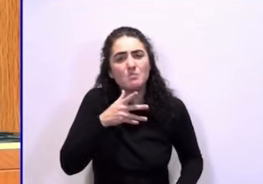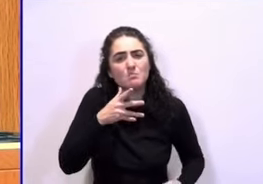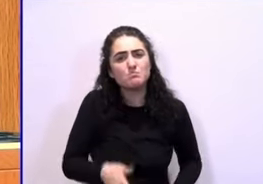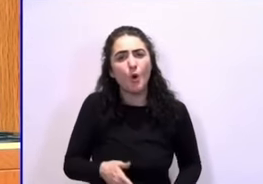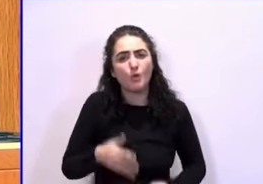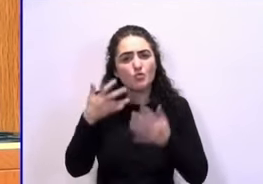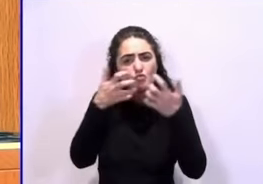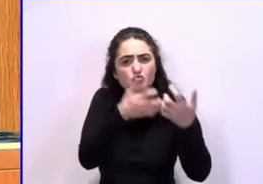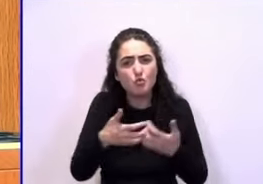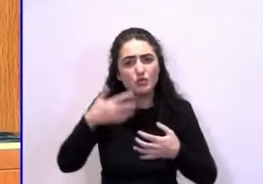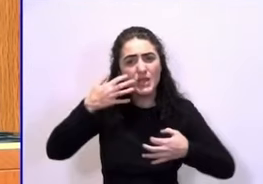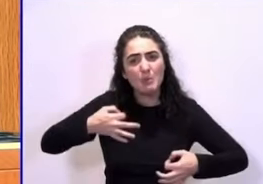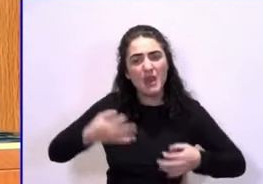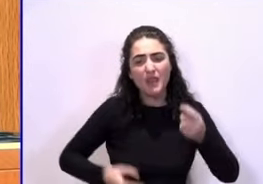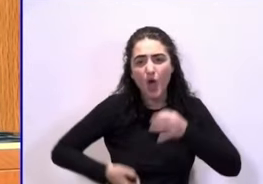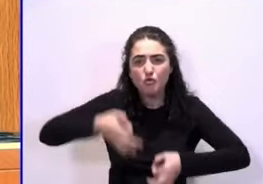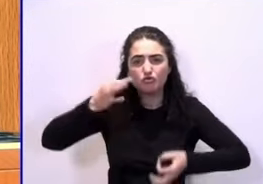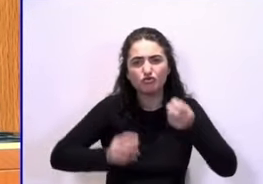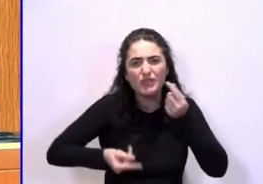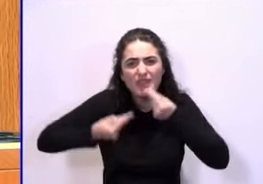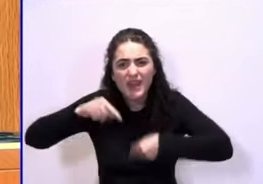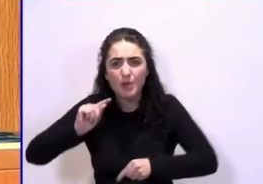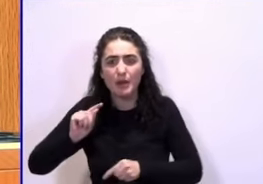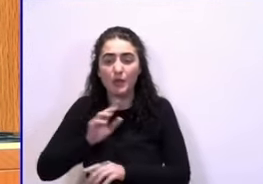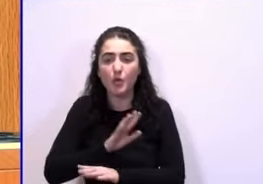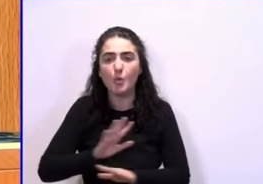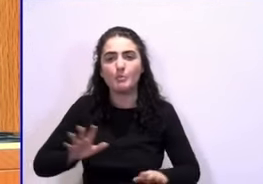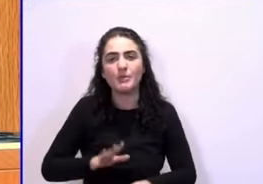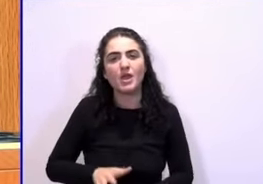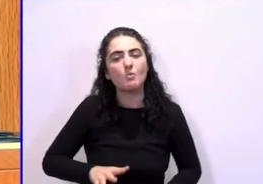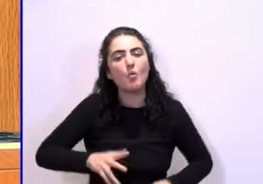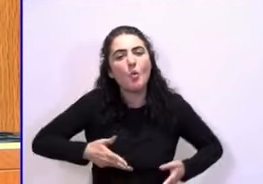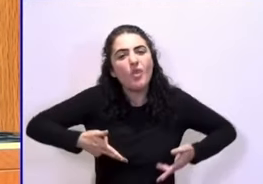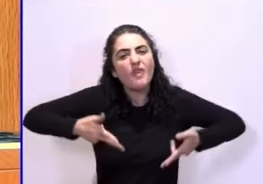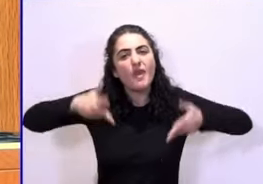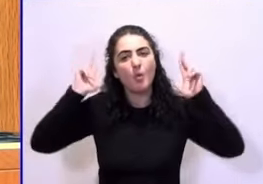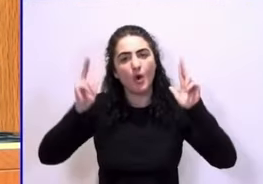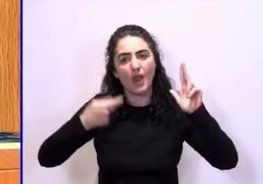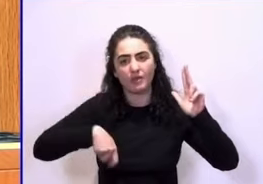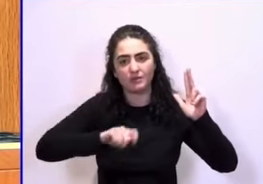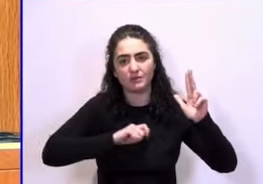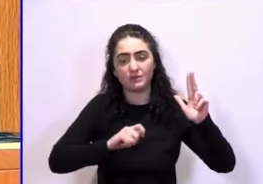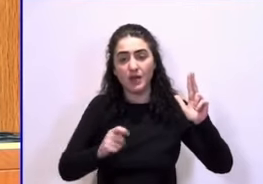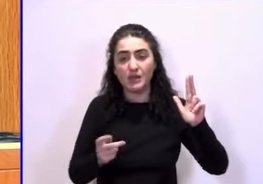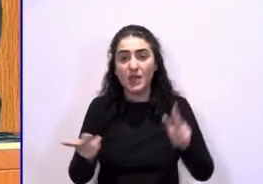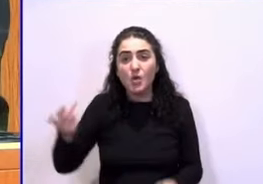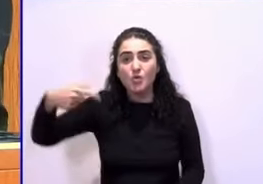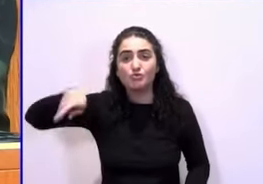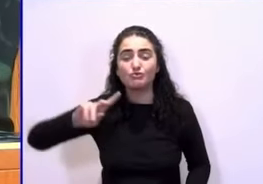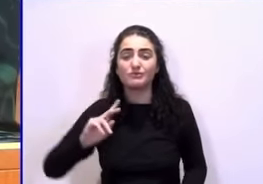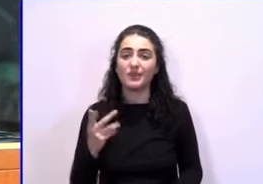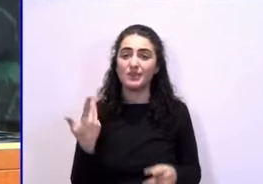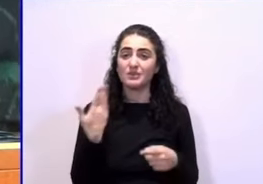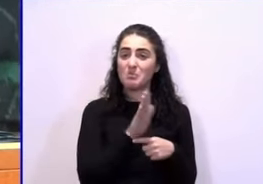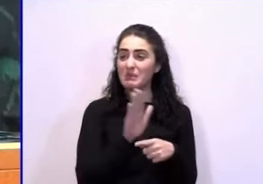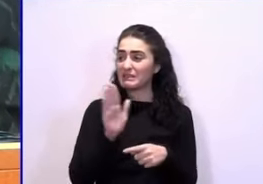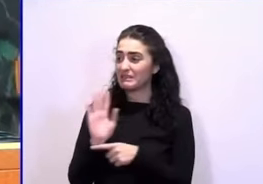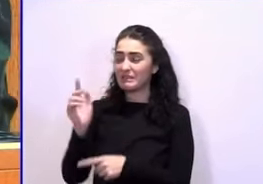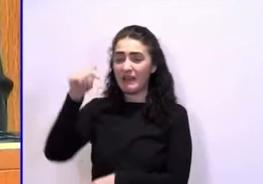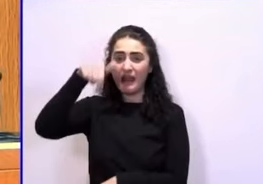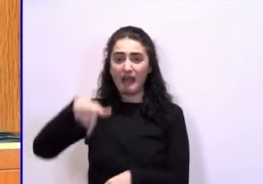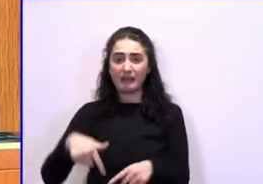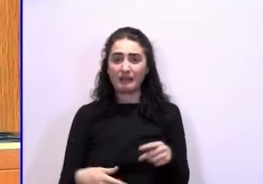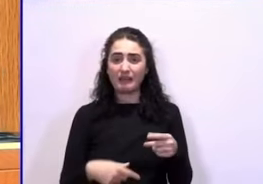justicia, por la reparación, pero sobre todo por la democracia en nuestro país. Y se han dedicado ustedes a presentar aquí una